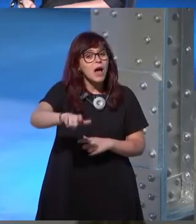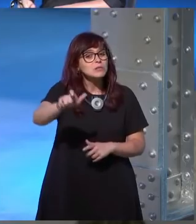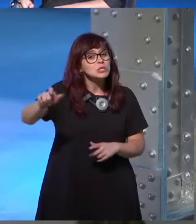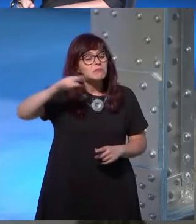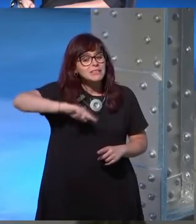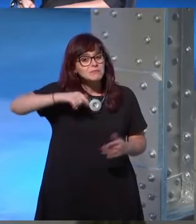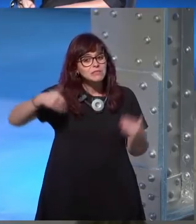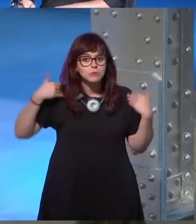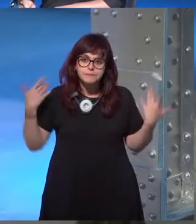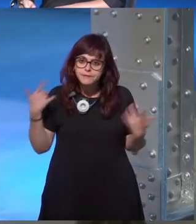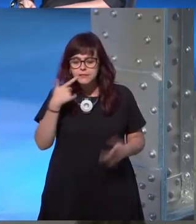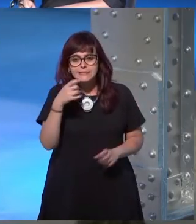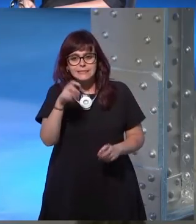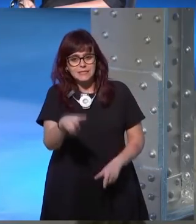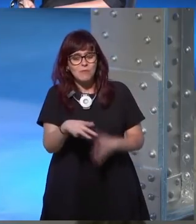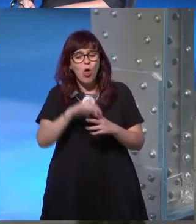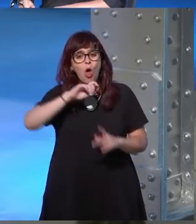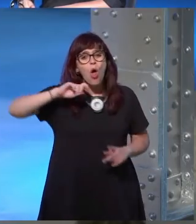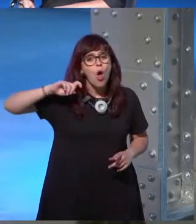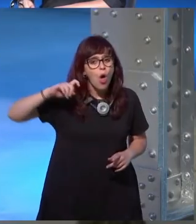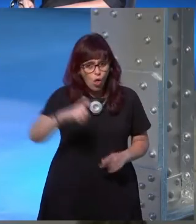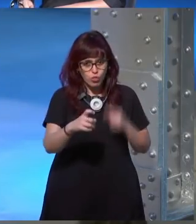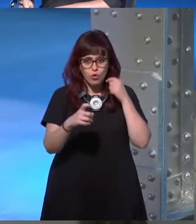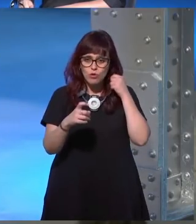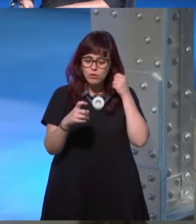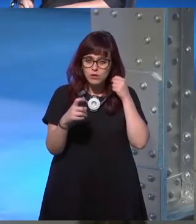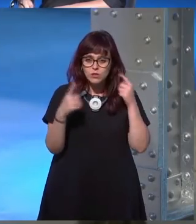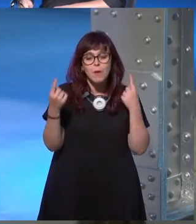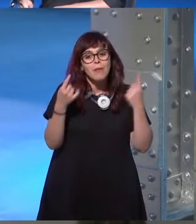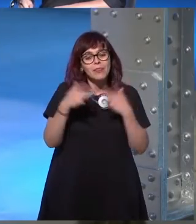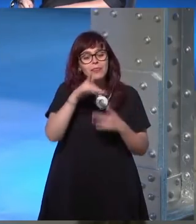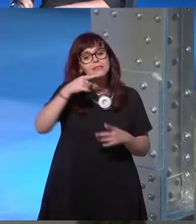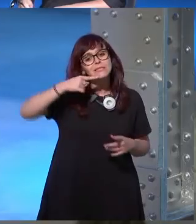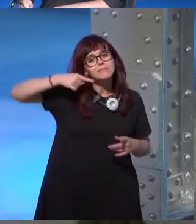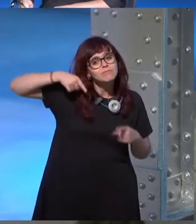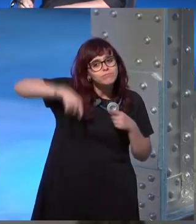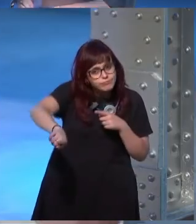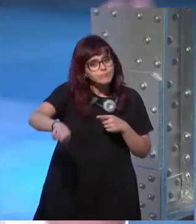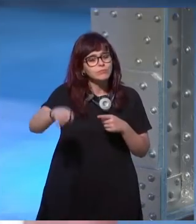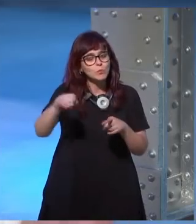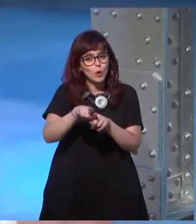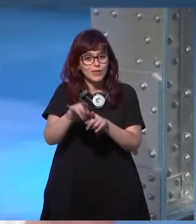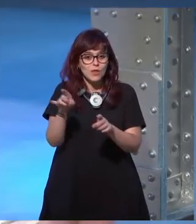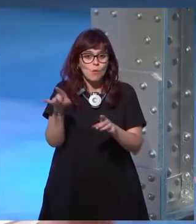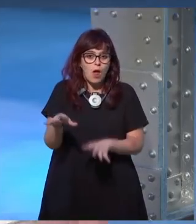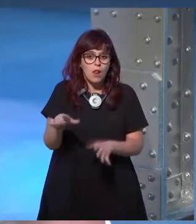y no darte cuenta de que el odio que sientes puede hacer daño no quiere decir que no exista igual que cuando vengo aquí y en mi día a día